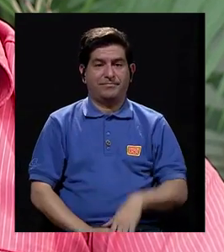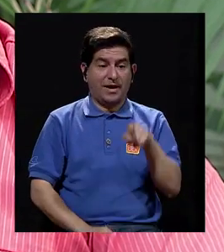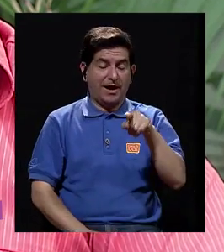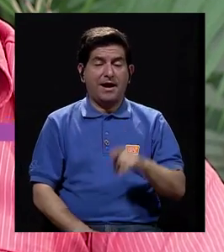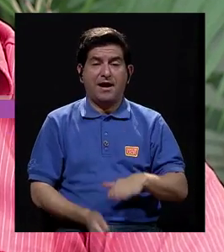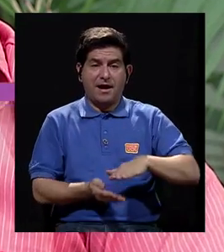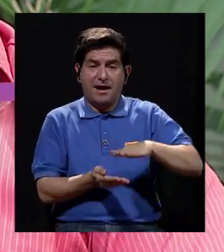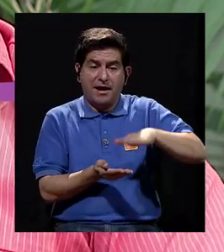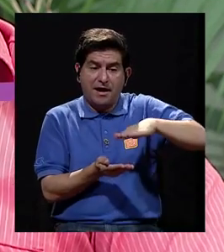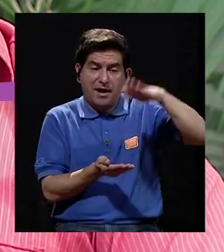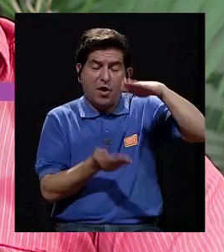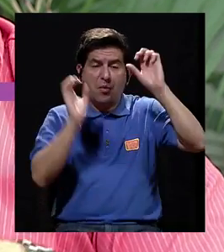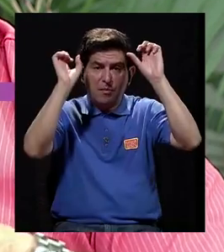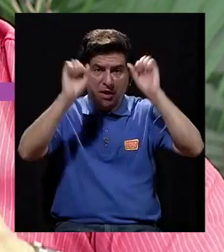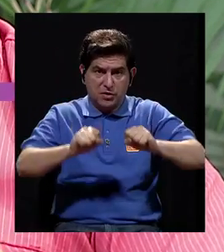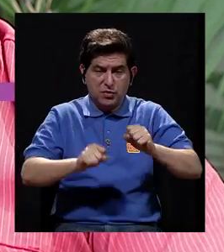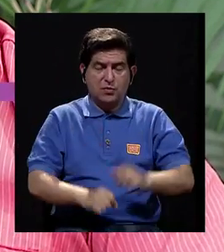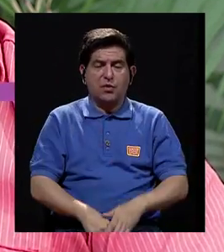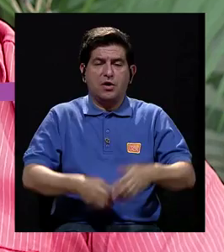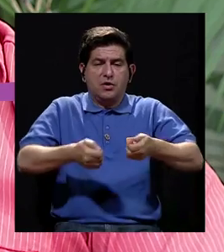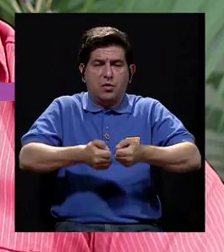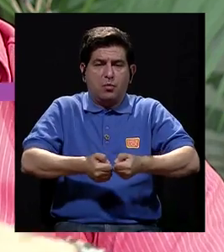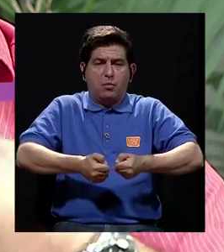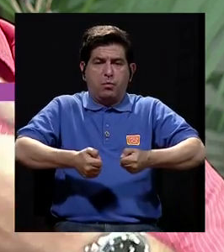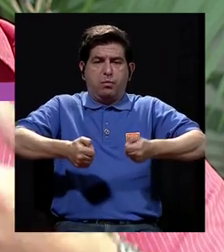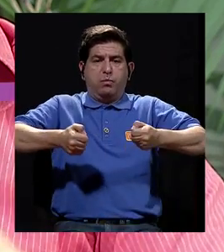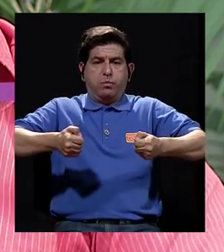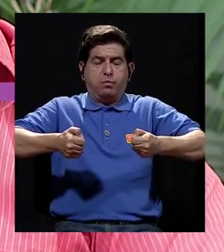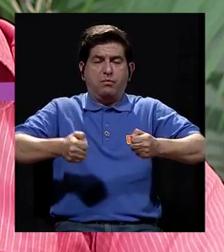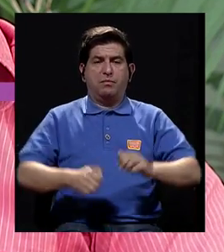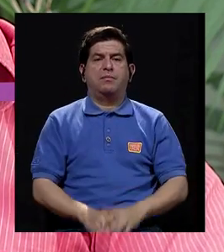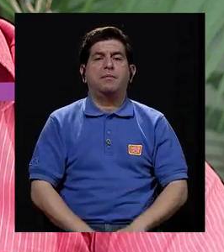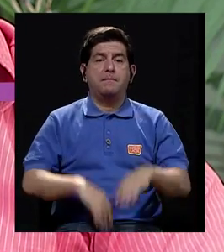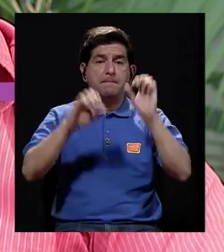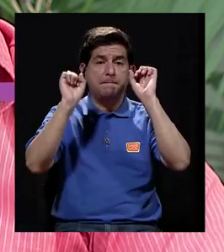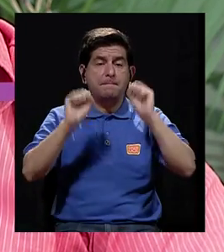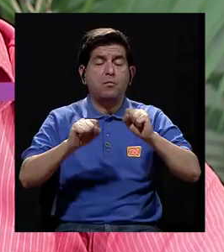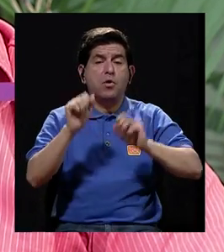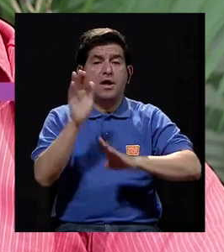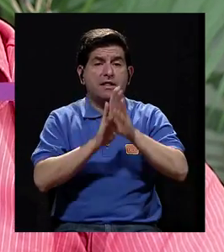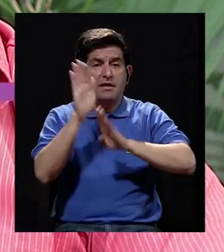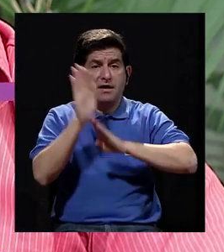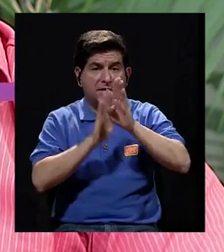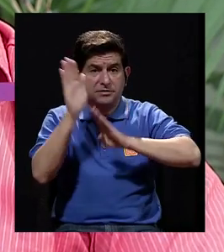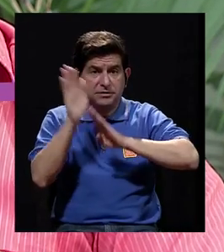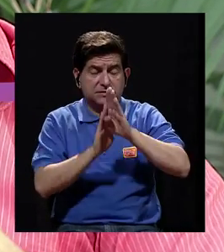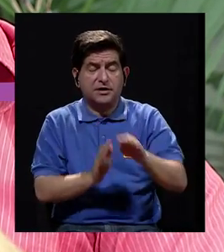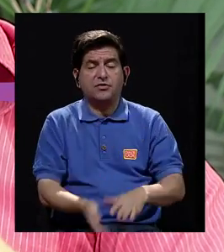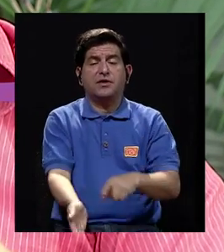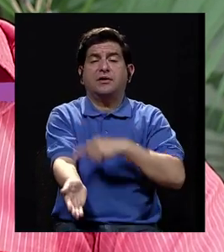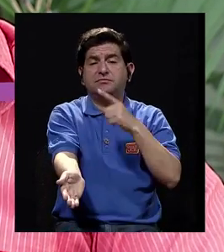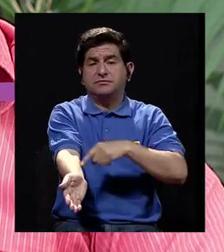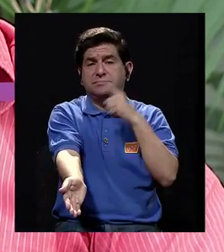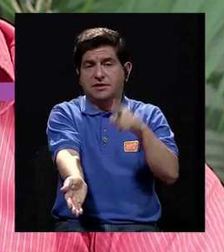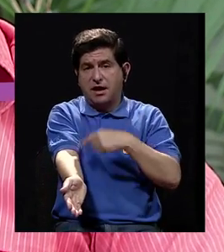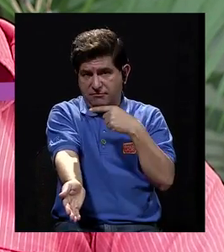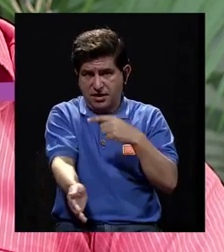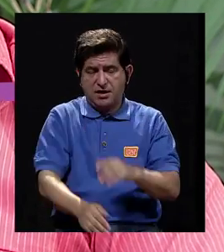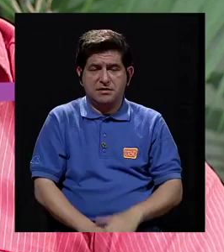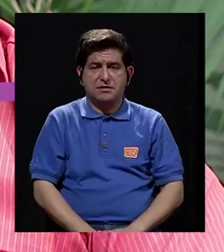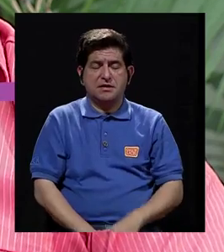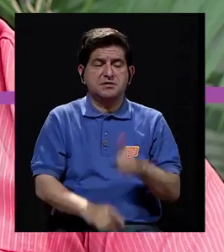ese aumento lo que nos puede hacer esa ganancia peso adicional es que nos pueda llegar a desarrollar diabetes,